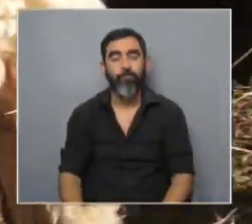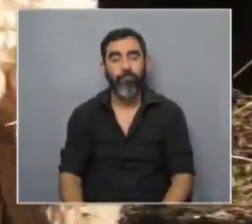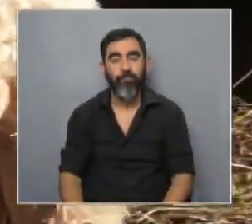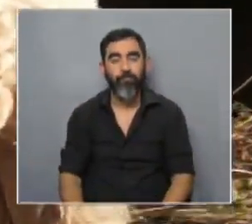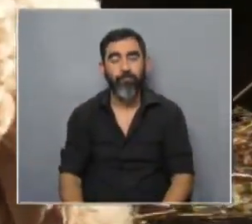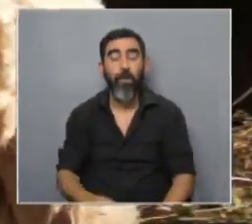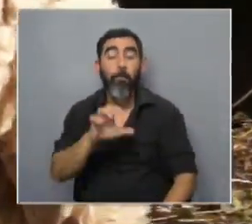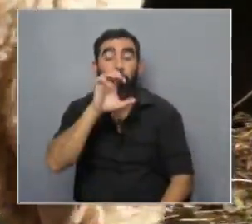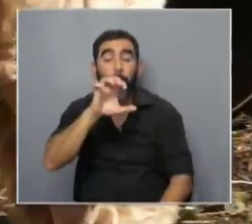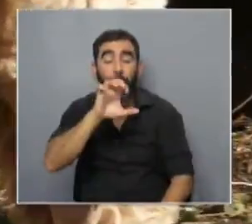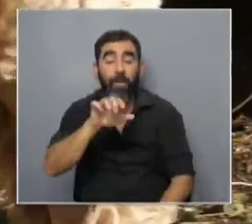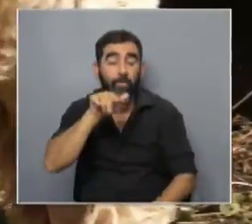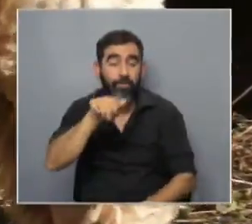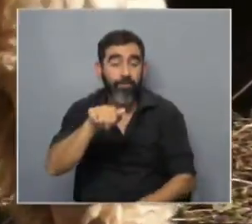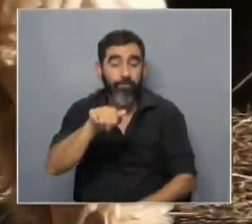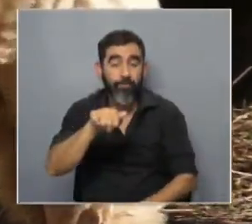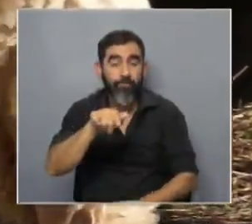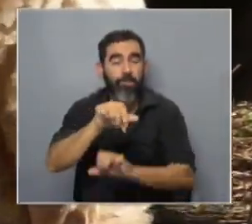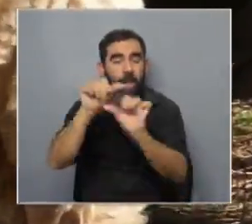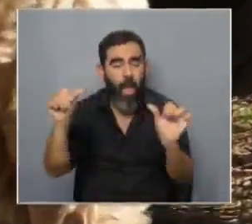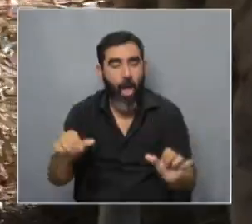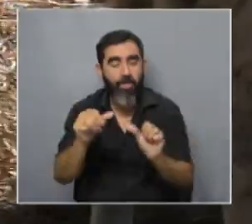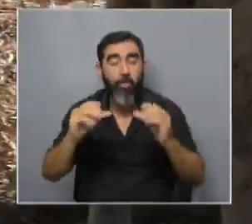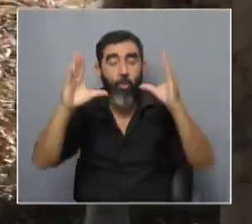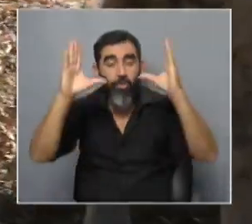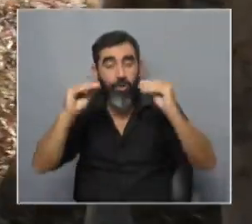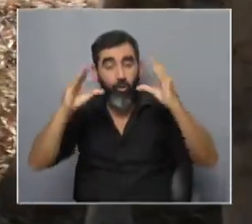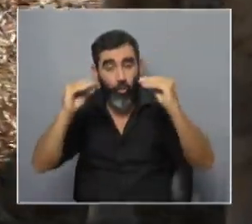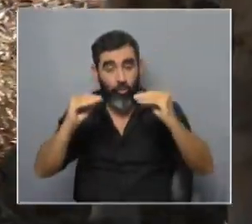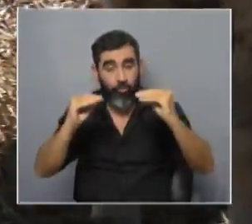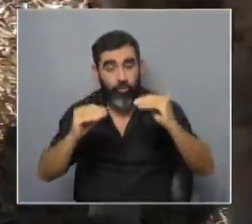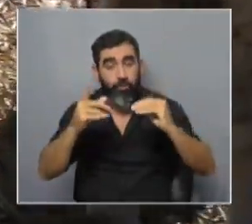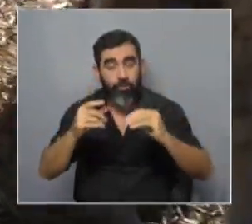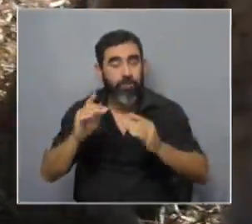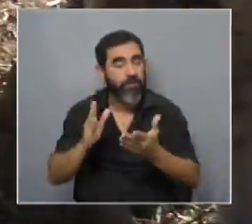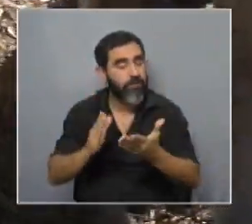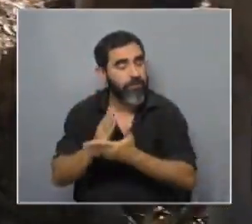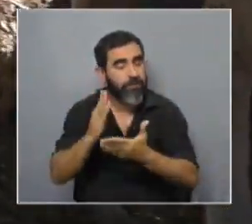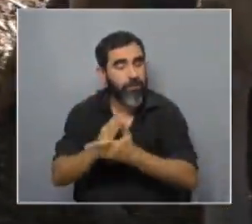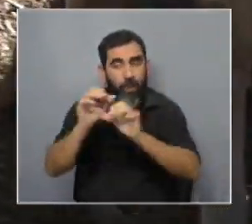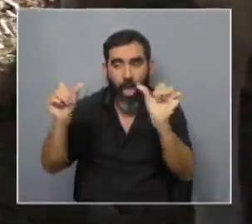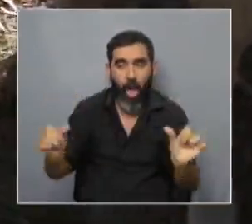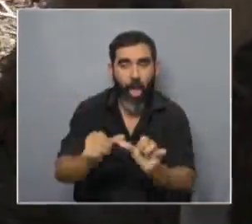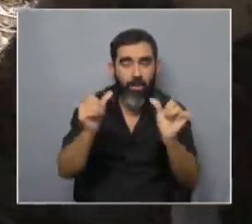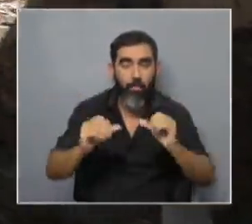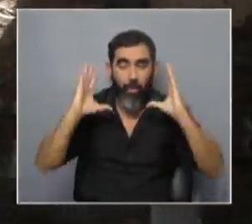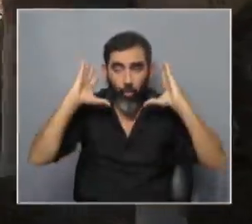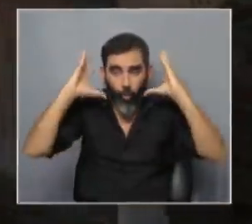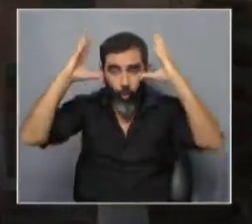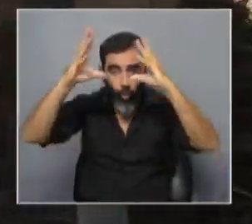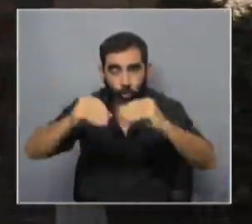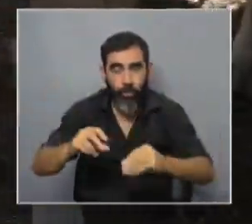son perros que son activos durante la noche y entonces están permanentemente activos durante la noche